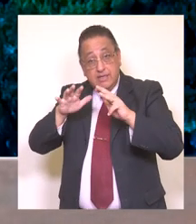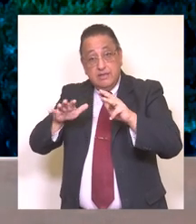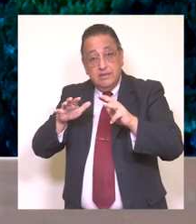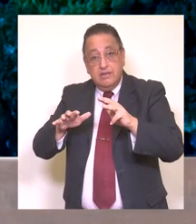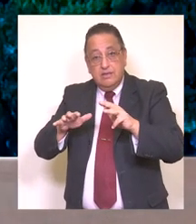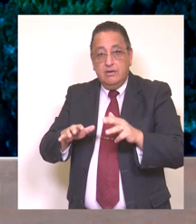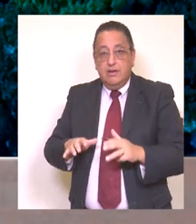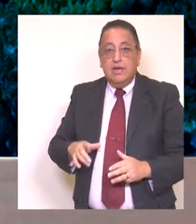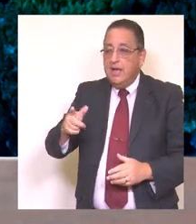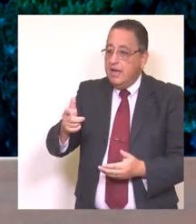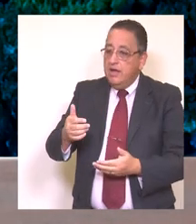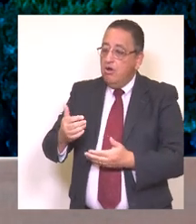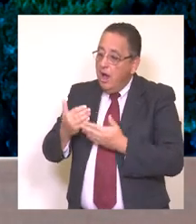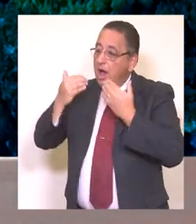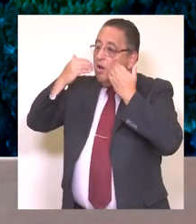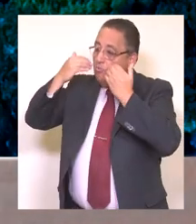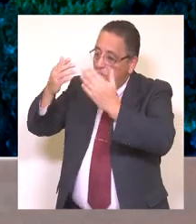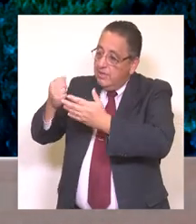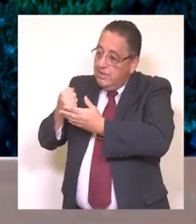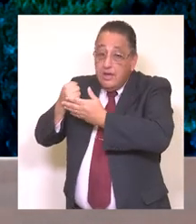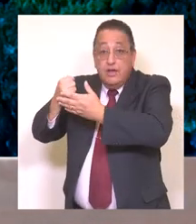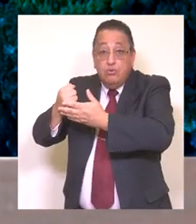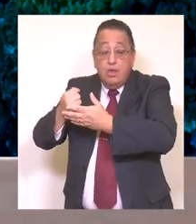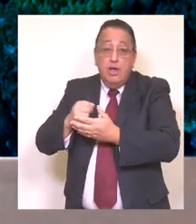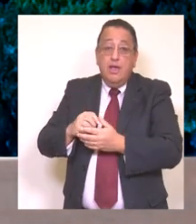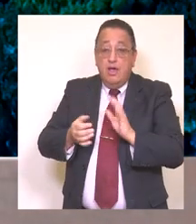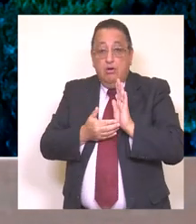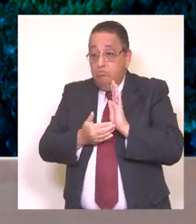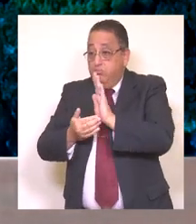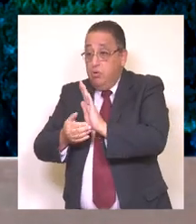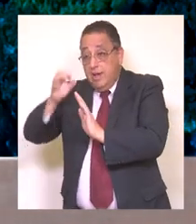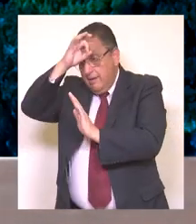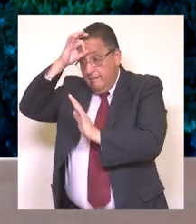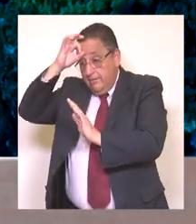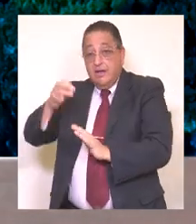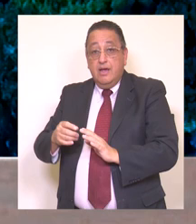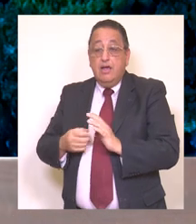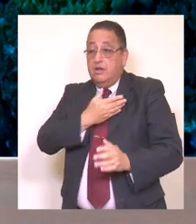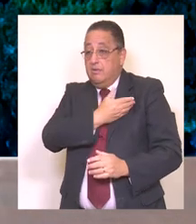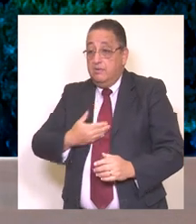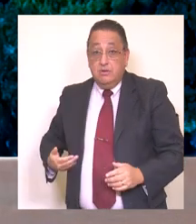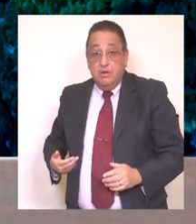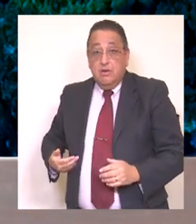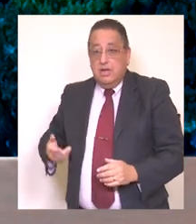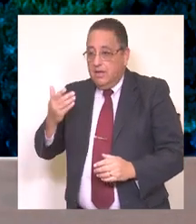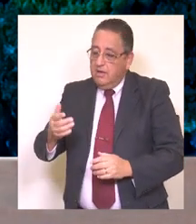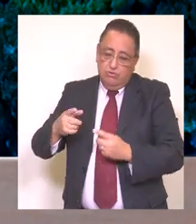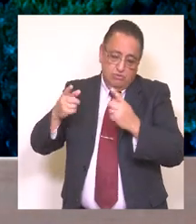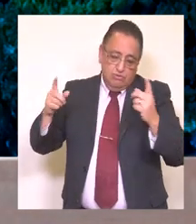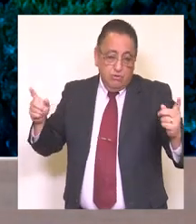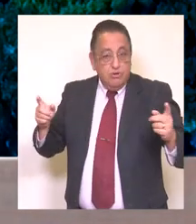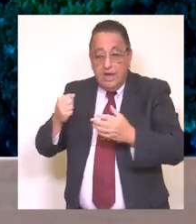también continuaron obteniendo beneficios a través de la beca indígena, beca Presidente de la República,